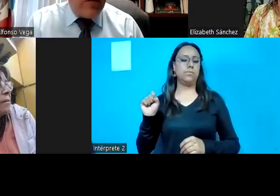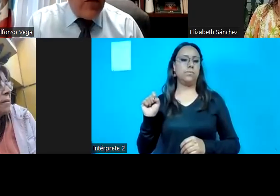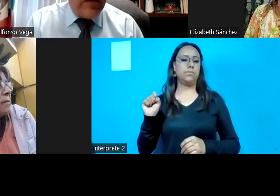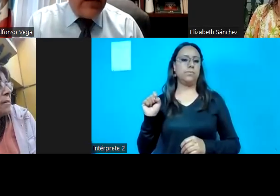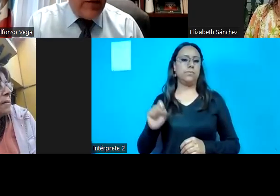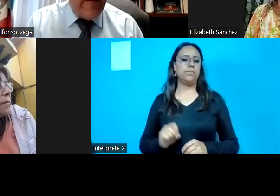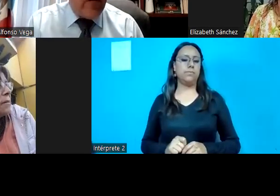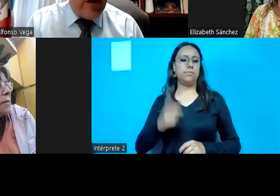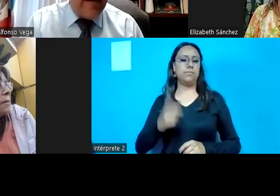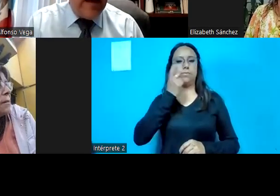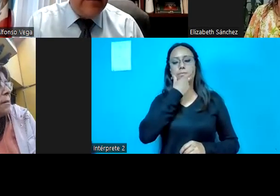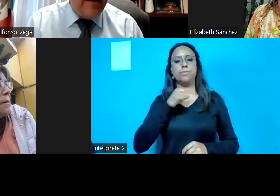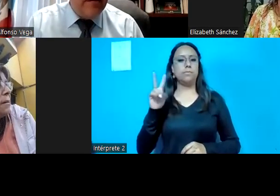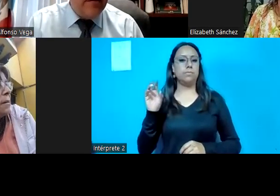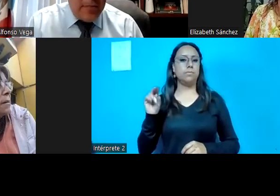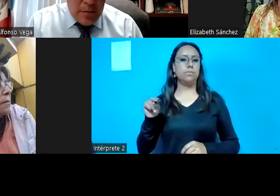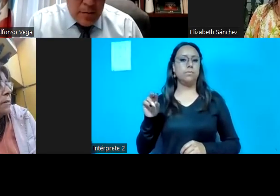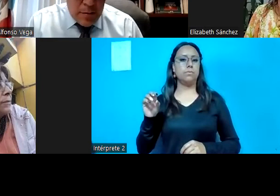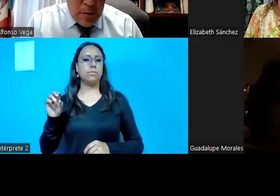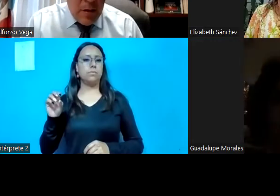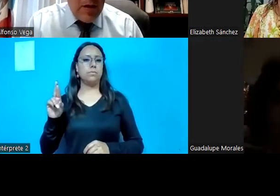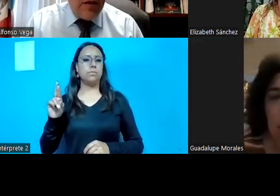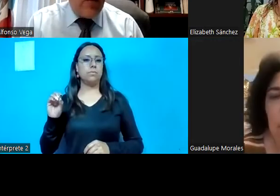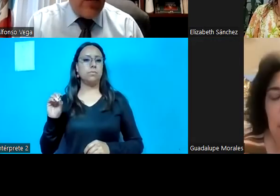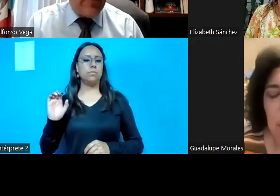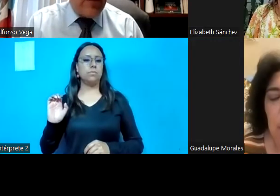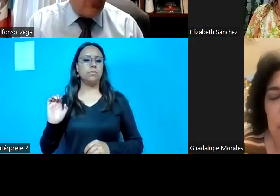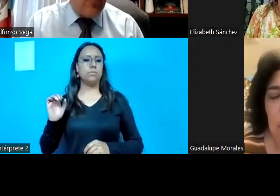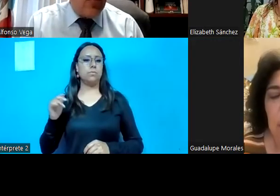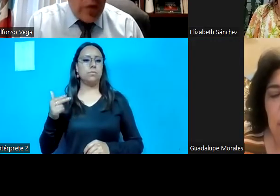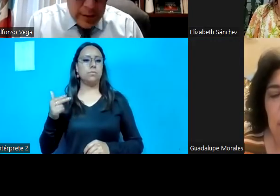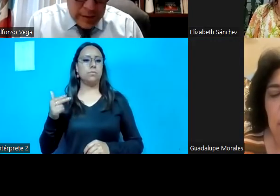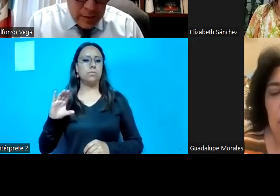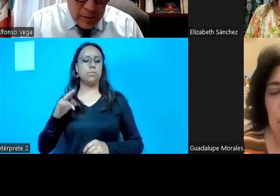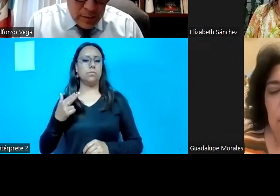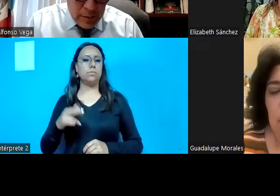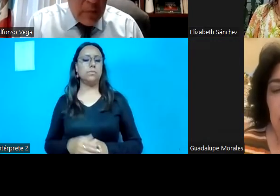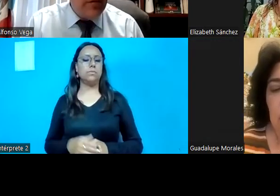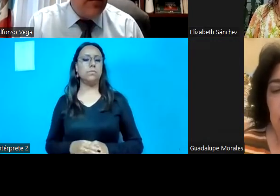Diputado Cristian Damián von Rerich de la Isla. Diputado Ricardo Rubio Torres.